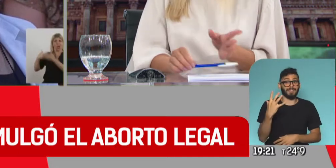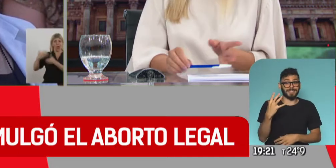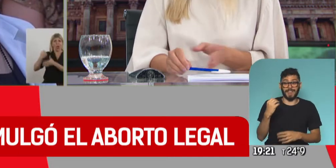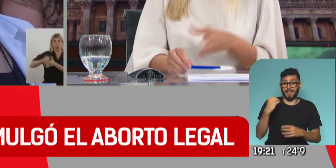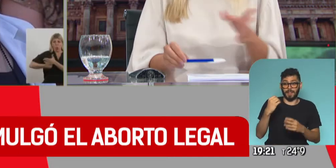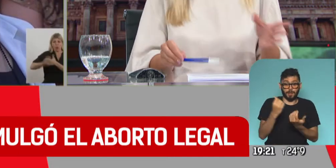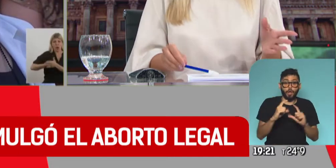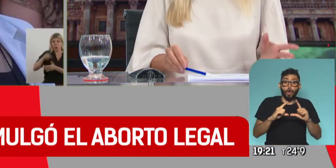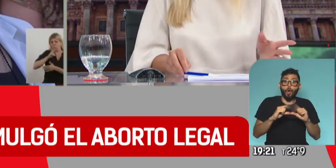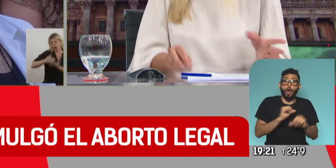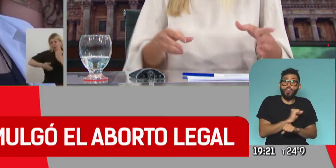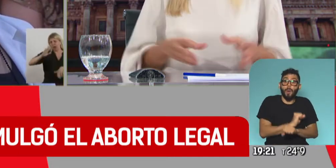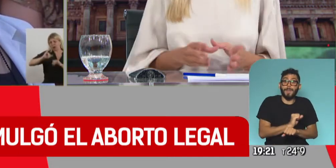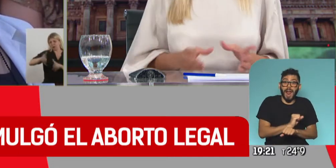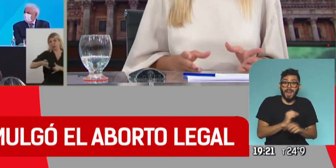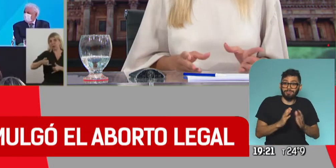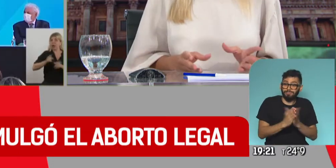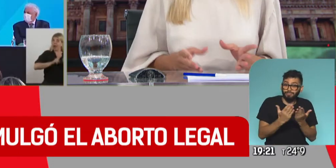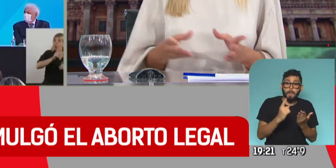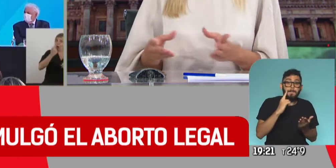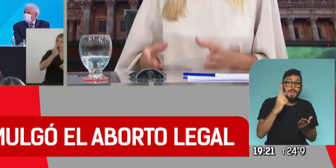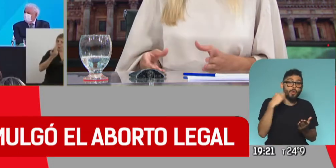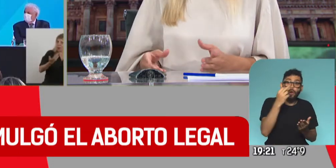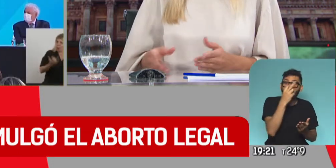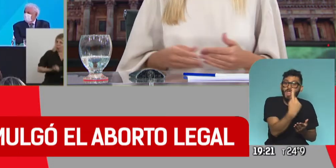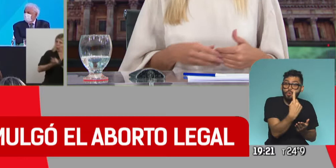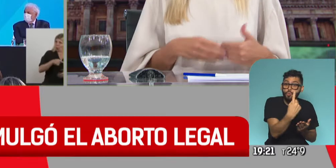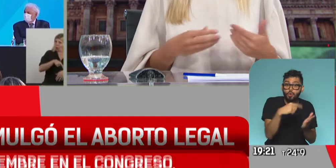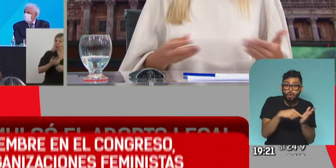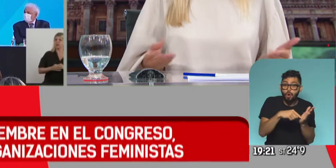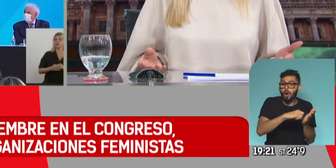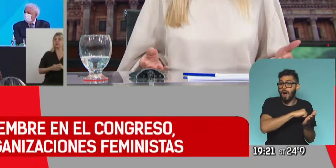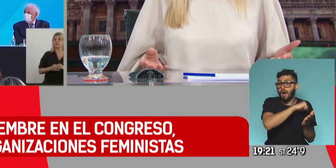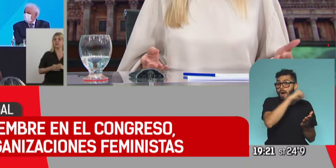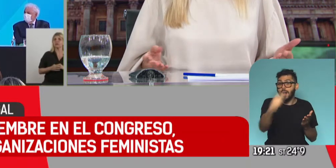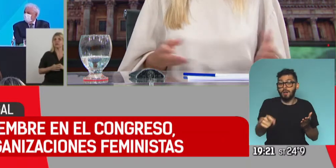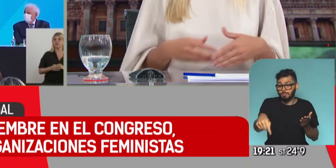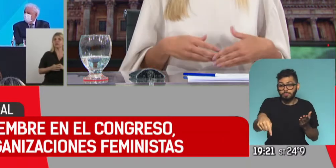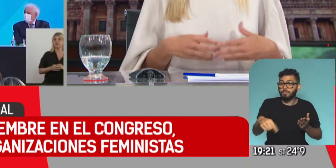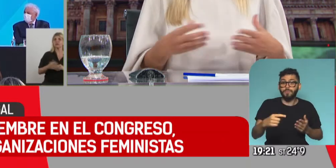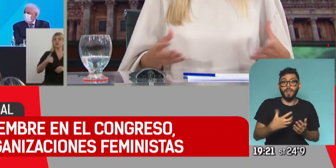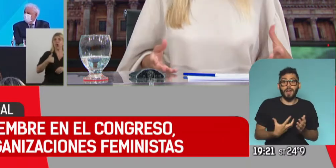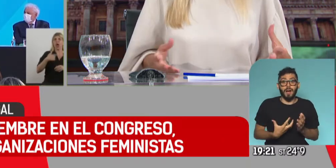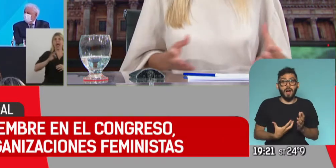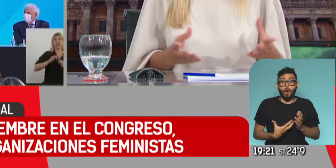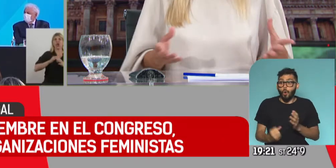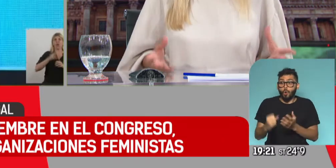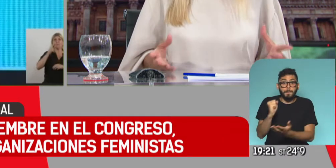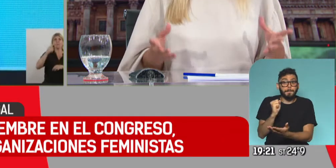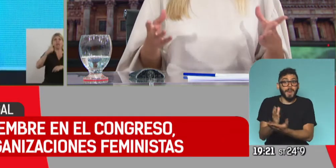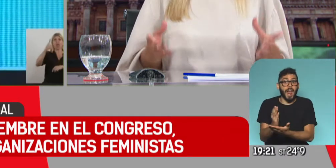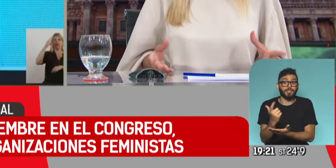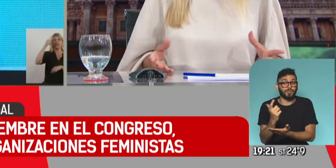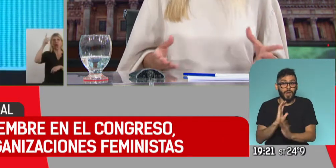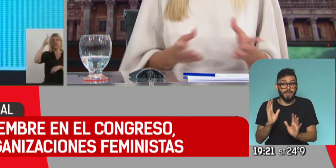el Código Penal en 1921, el aborto no va a ser penalizado. Hasta la semana 14 del embarazo, una mujer